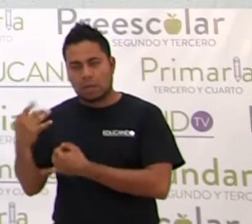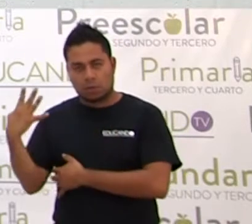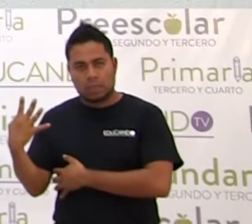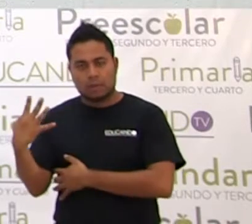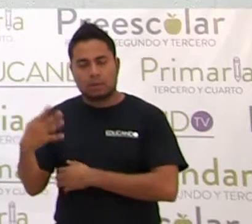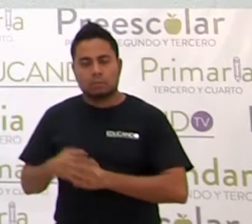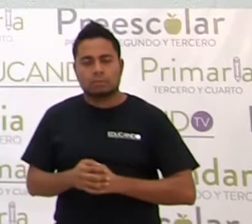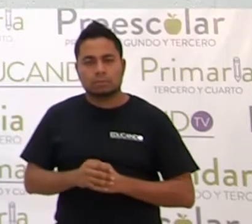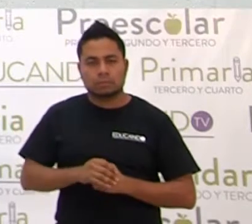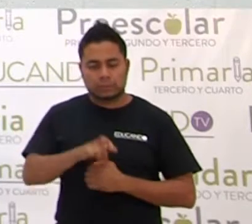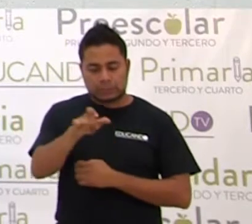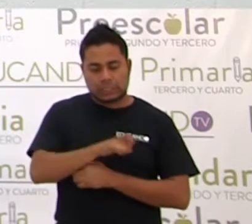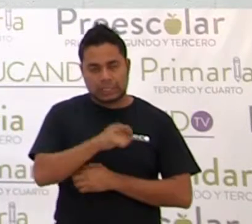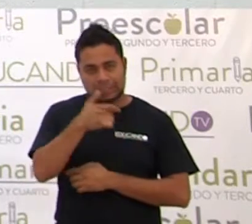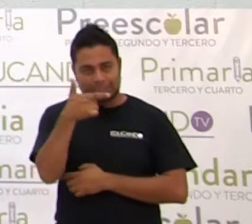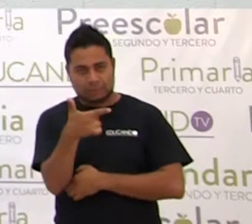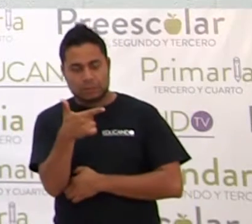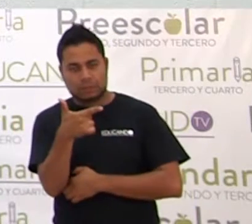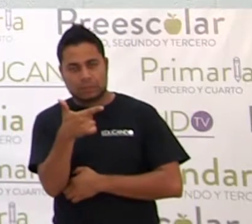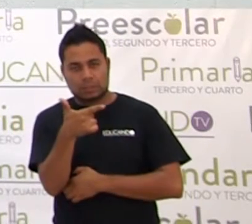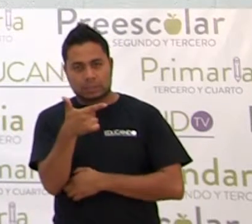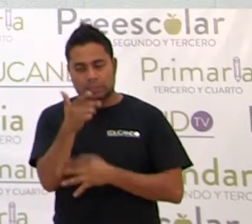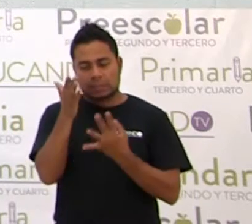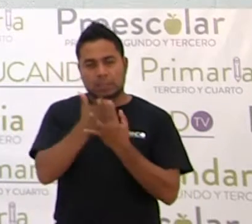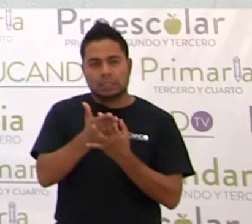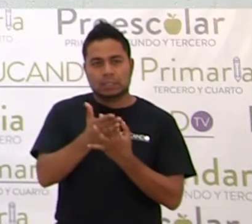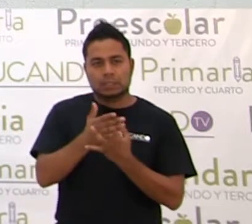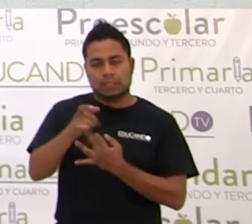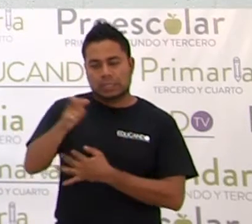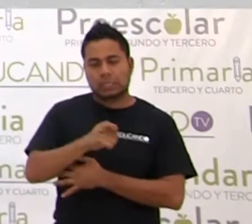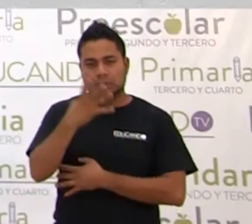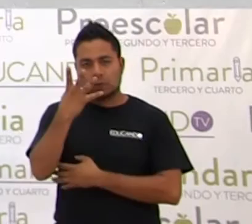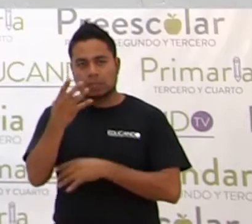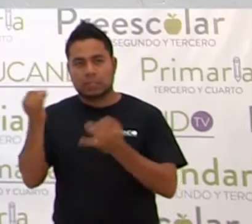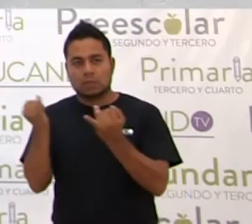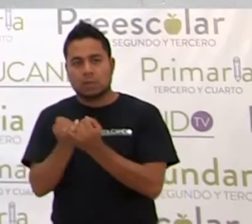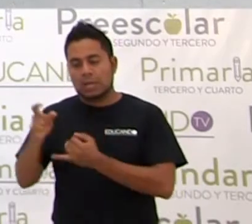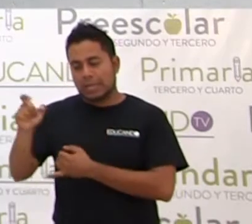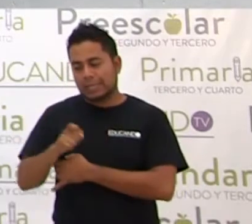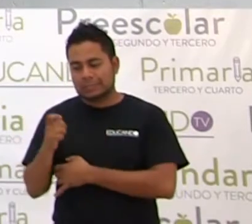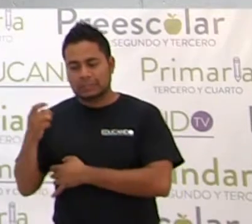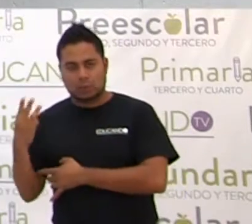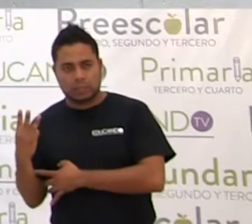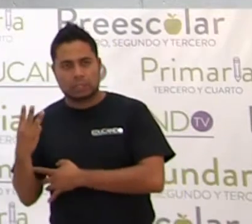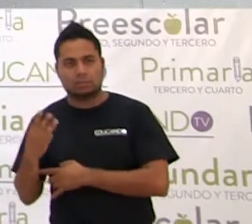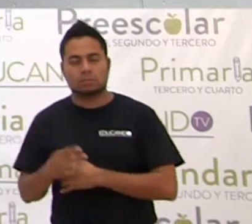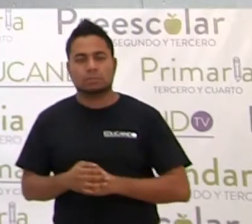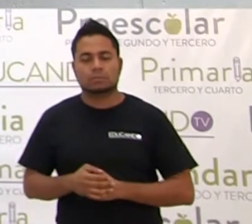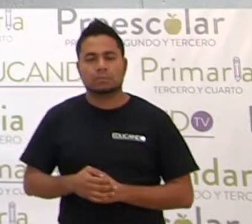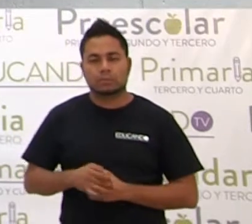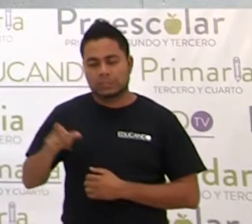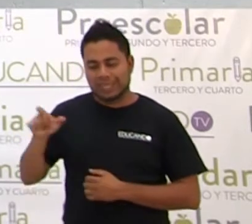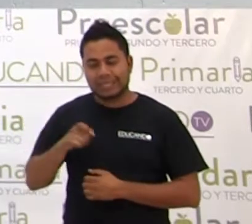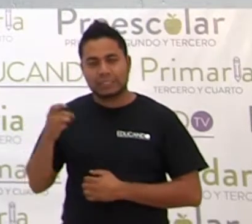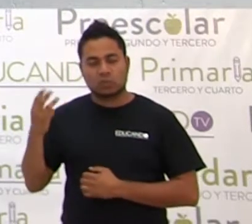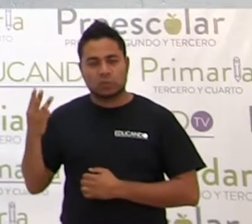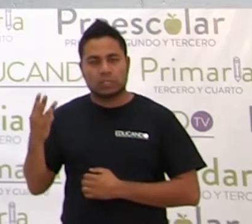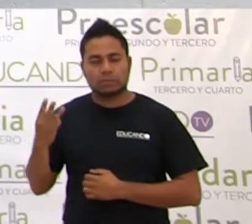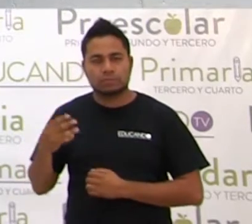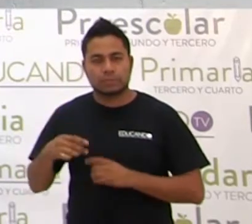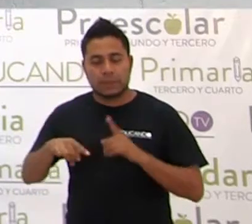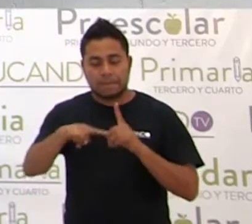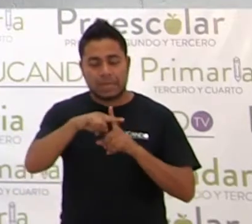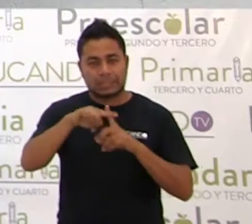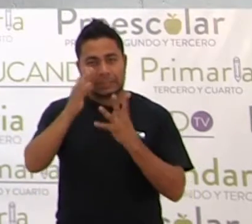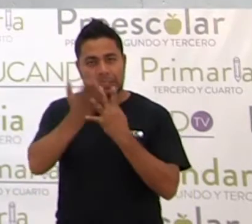X séptima entre X cuarta, X cúbica, ¿sí? X cúbica. Más